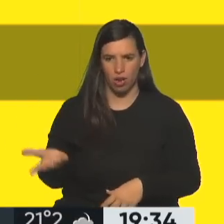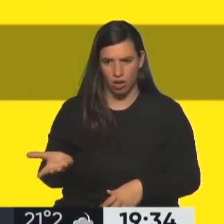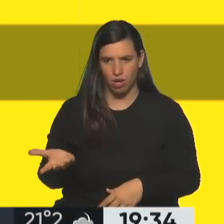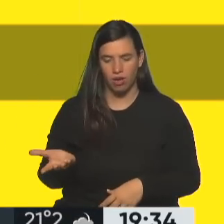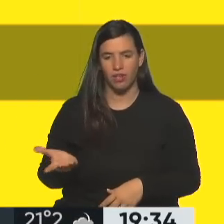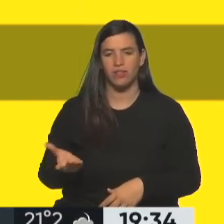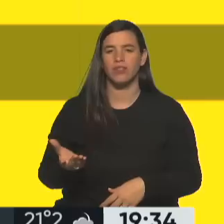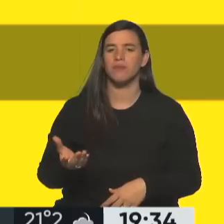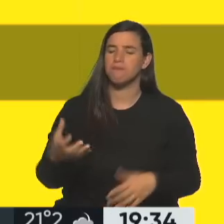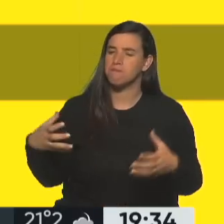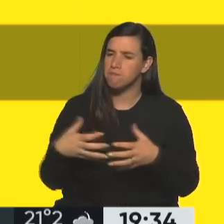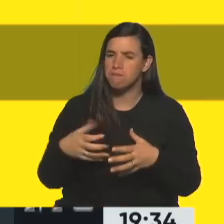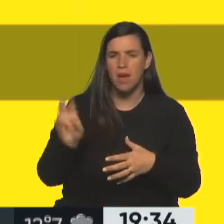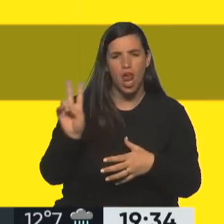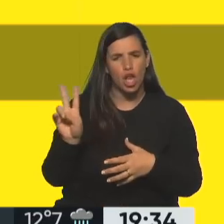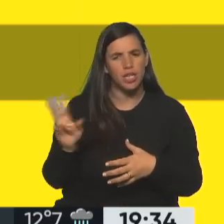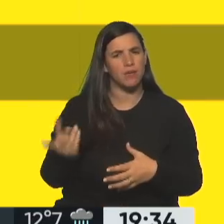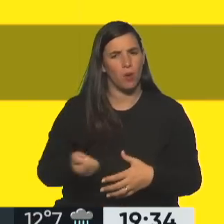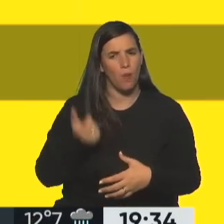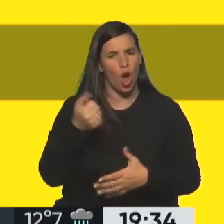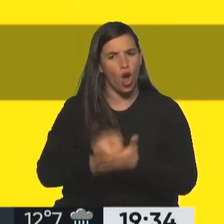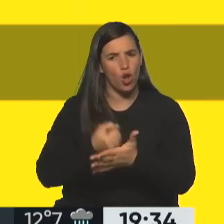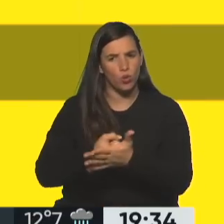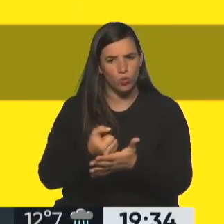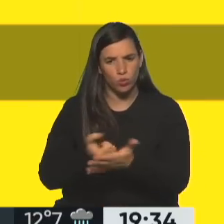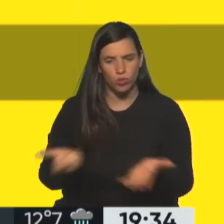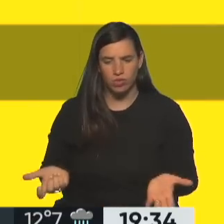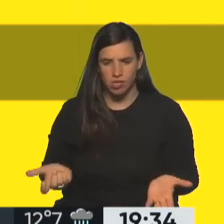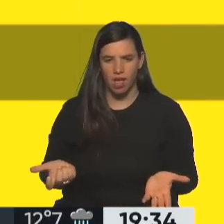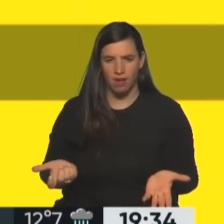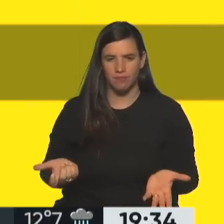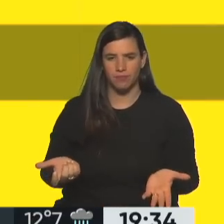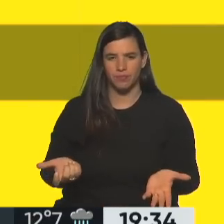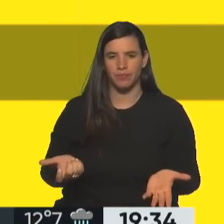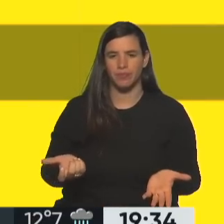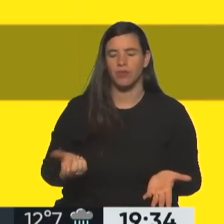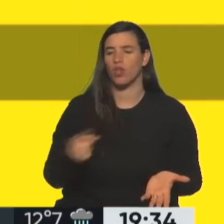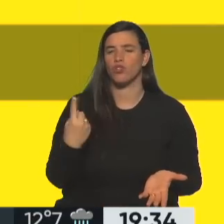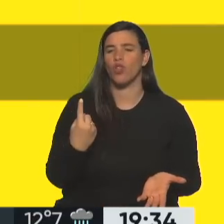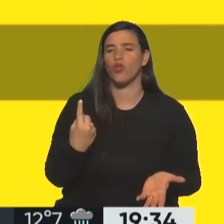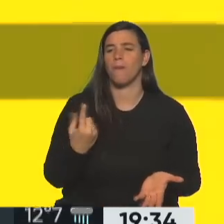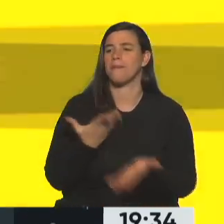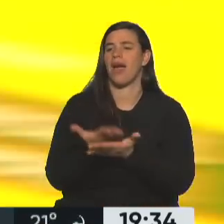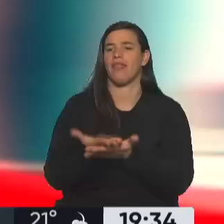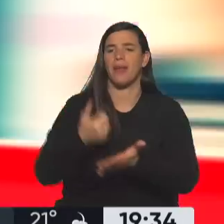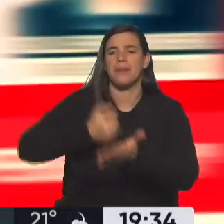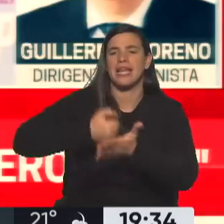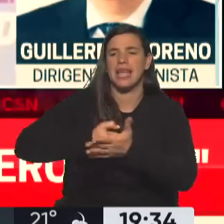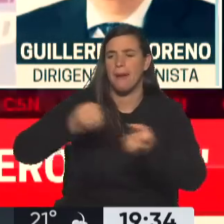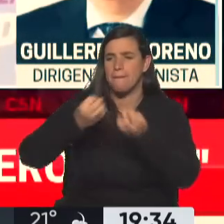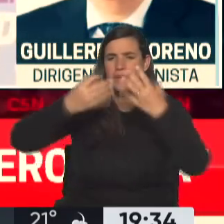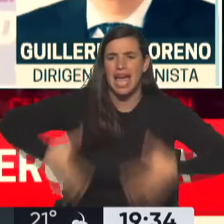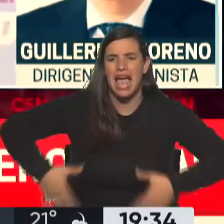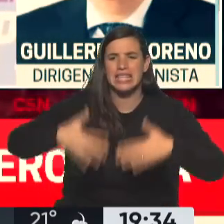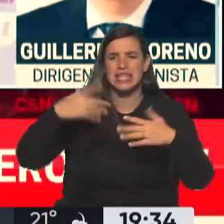peronismo hizo poco. Porque uno no le puede pedir a los militantes que sean los que inicien una gesta popular. Si